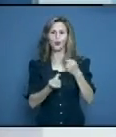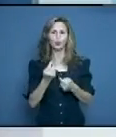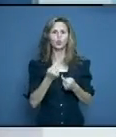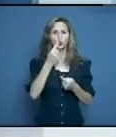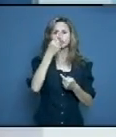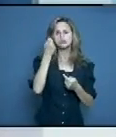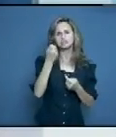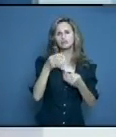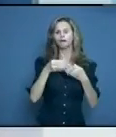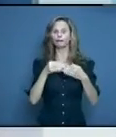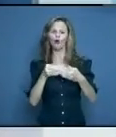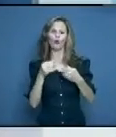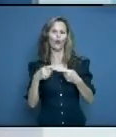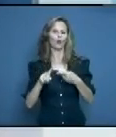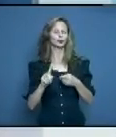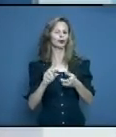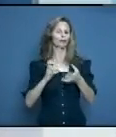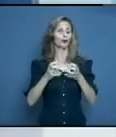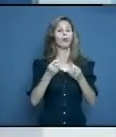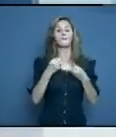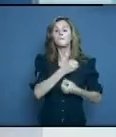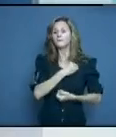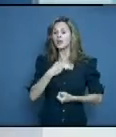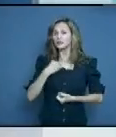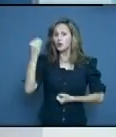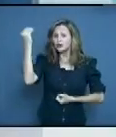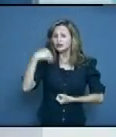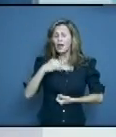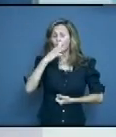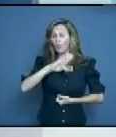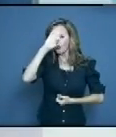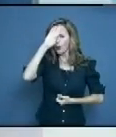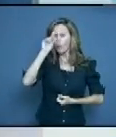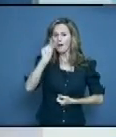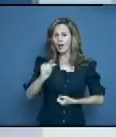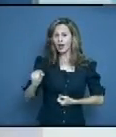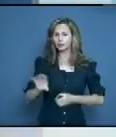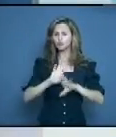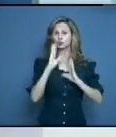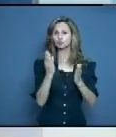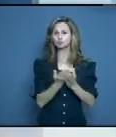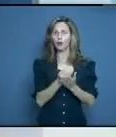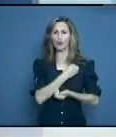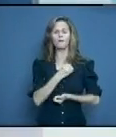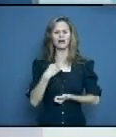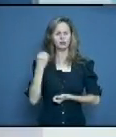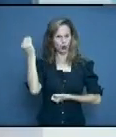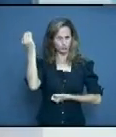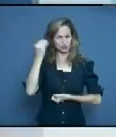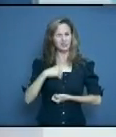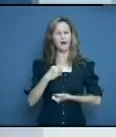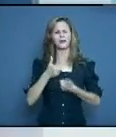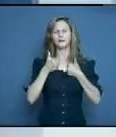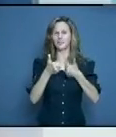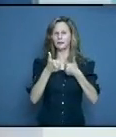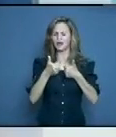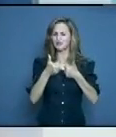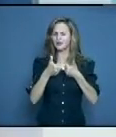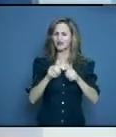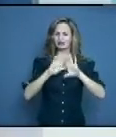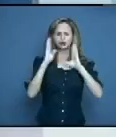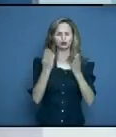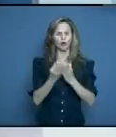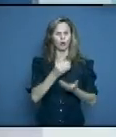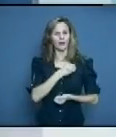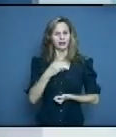también. El médico lo sabe, el médico tiene preparación, el médico cubano está bien preparado y tiene información. Y yo siempre digo, caballero,